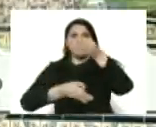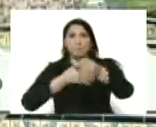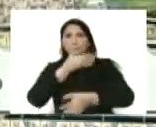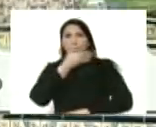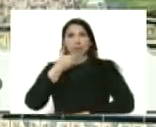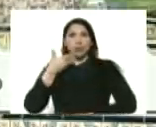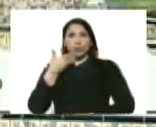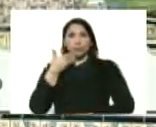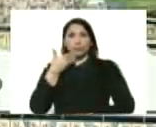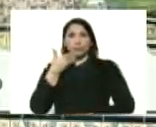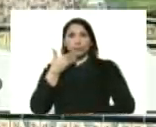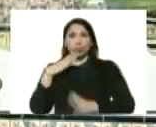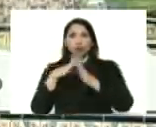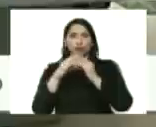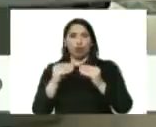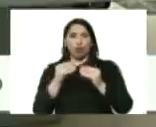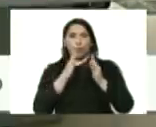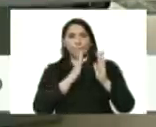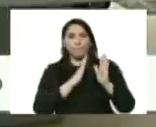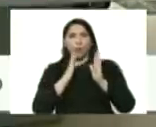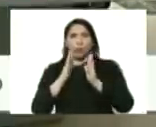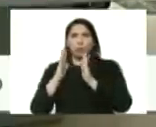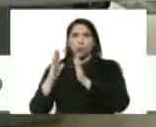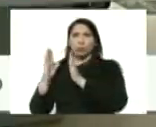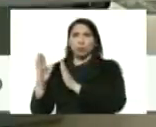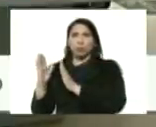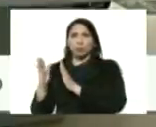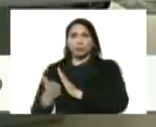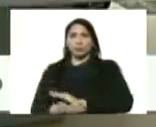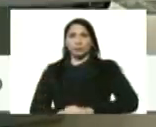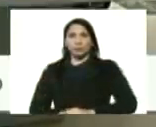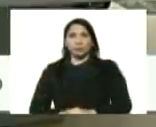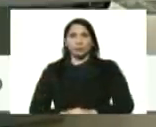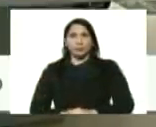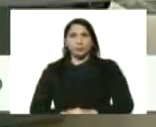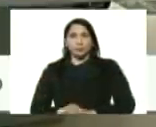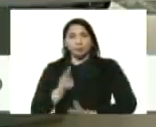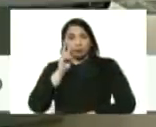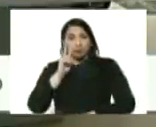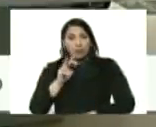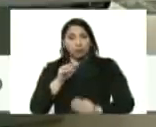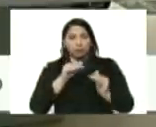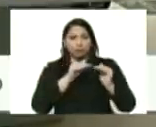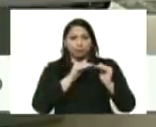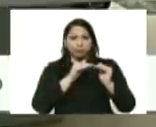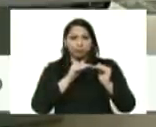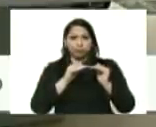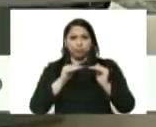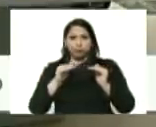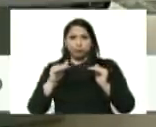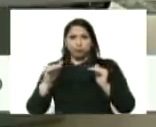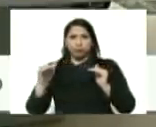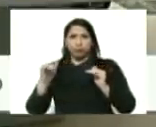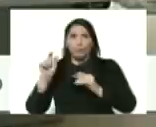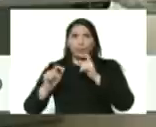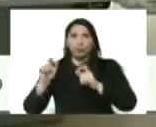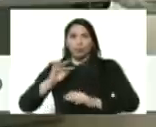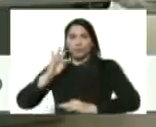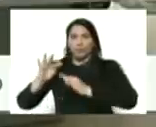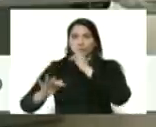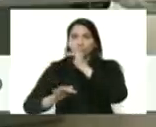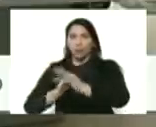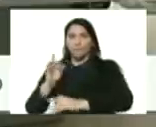todo este proceso, viendo la curva aplanada de los casos de transmisión